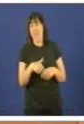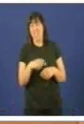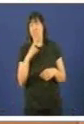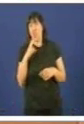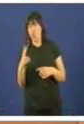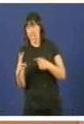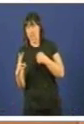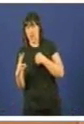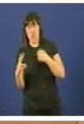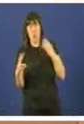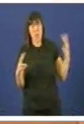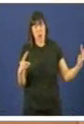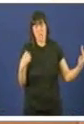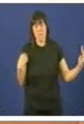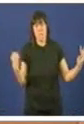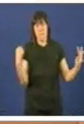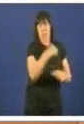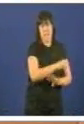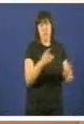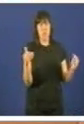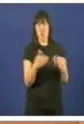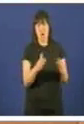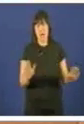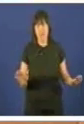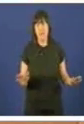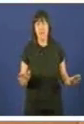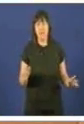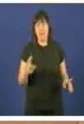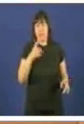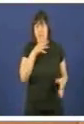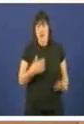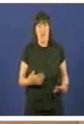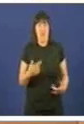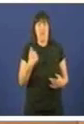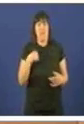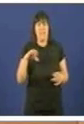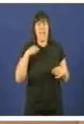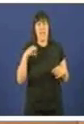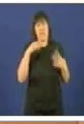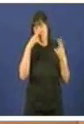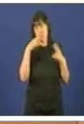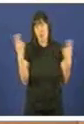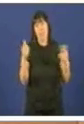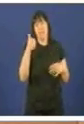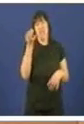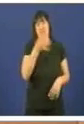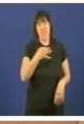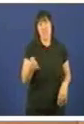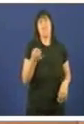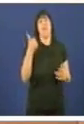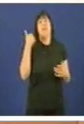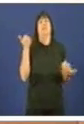anos como en 4 anos que vostedes gobernaban. Oxe, señoría, temos unha sanidade pública máis eficiente ás veces